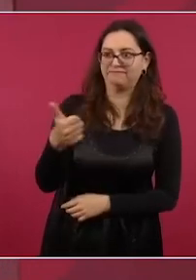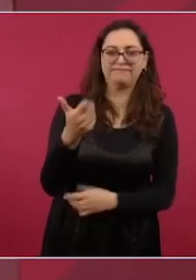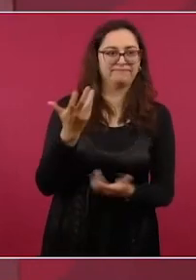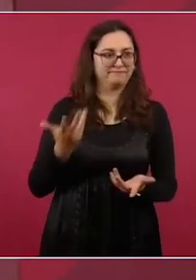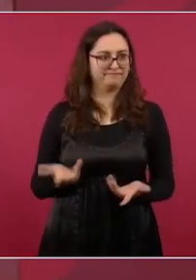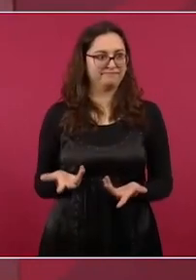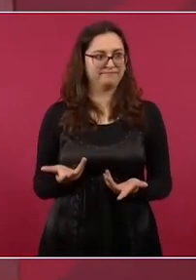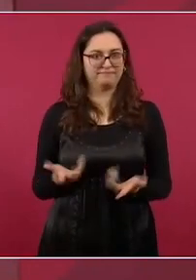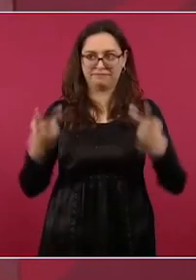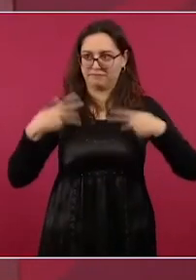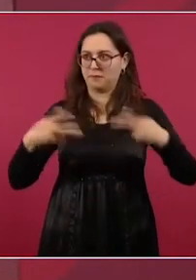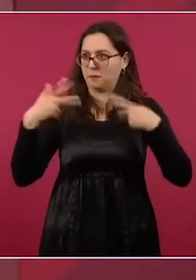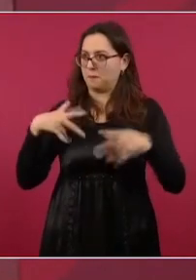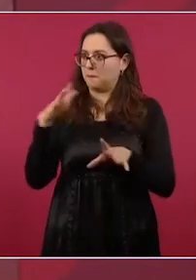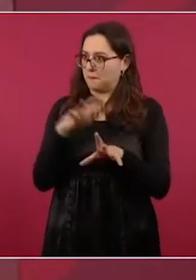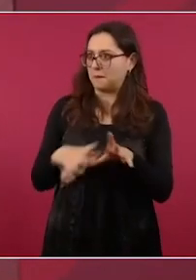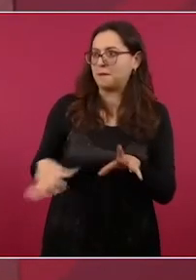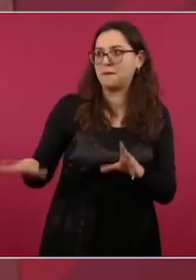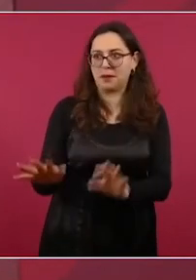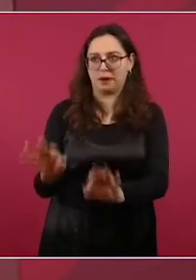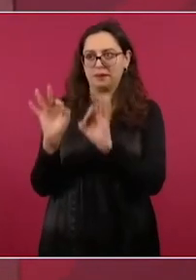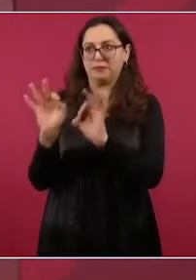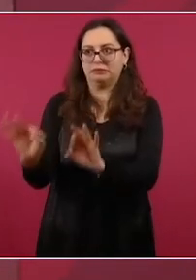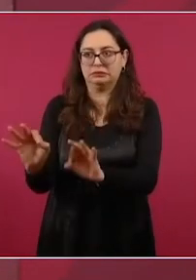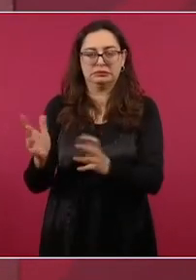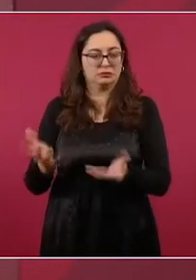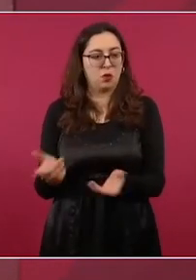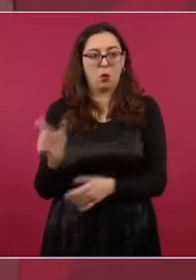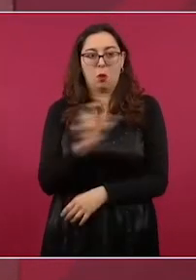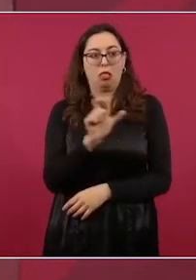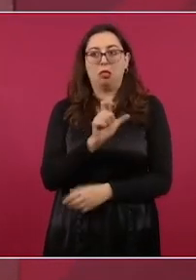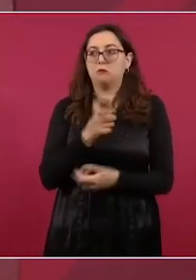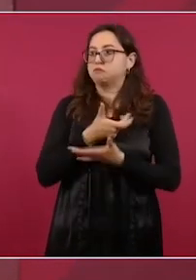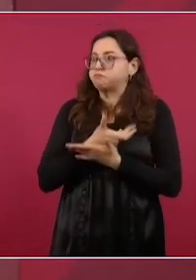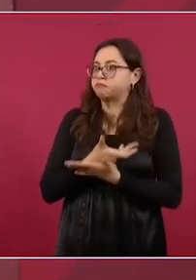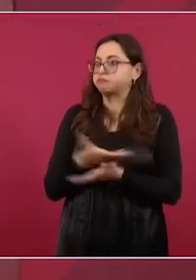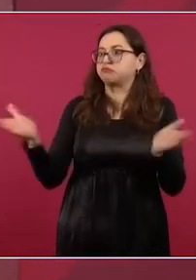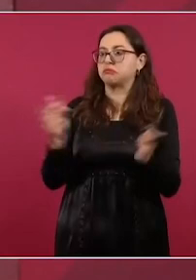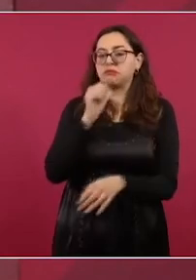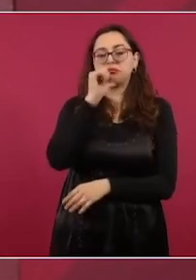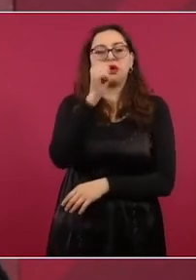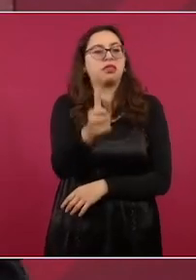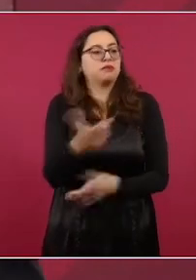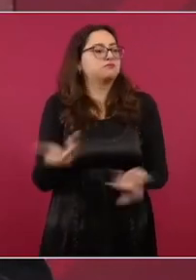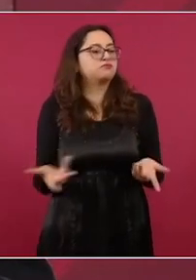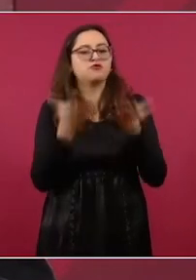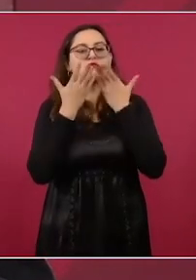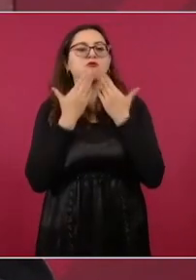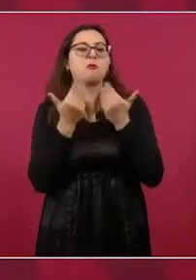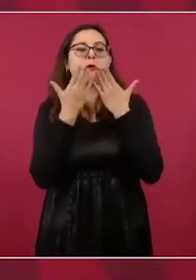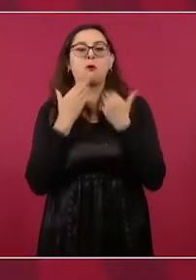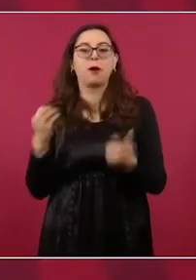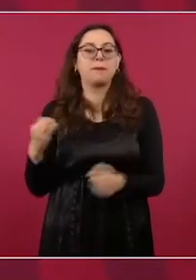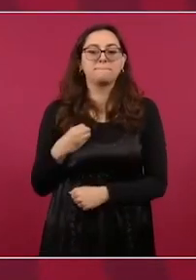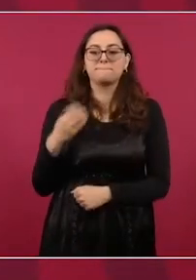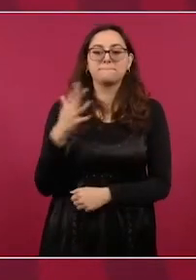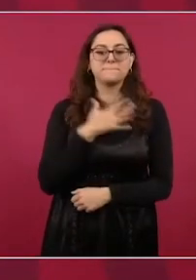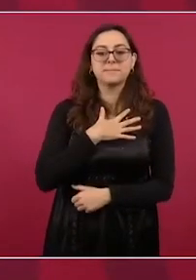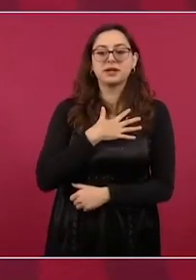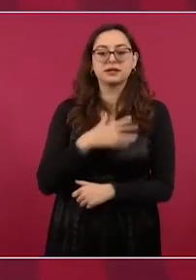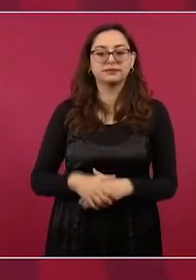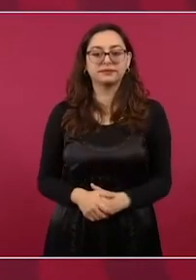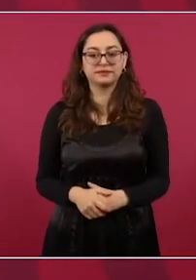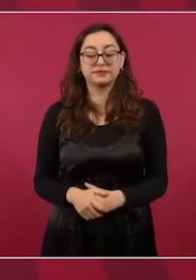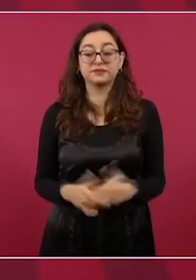Decía don Jesús Silva Gerson que